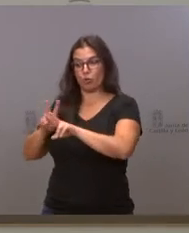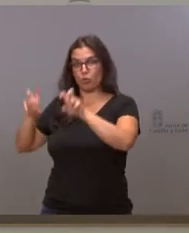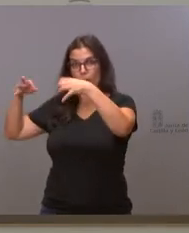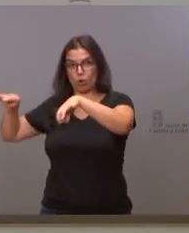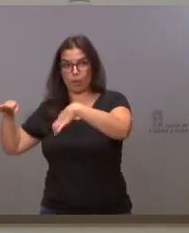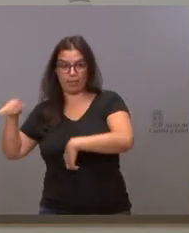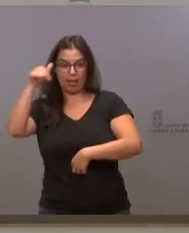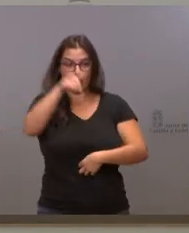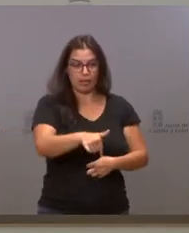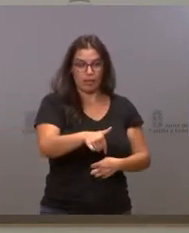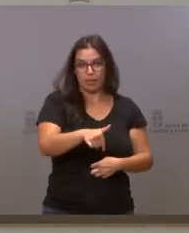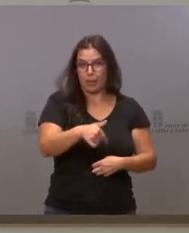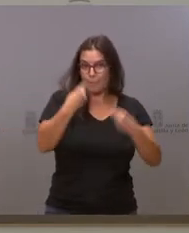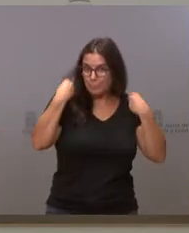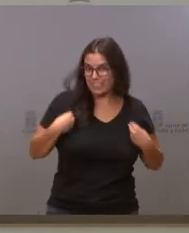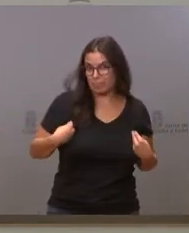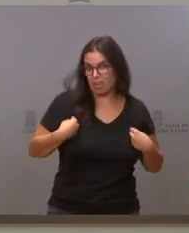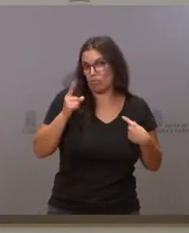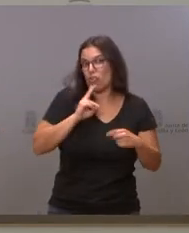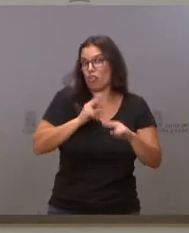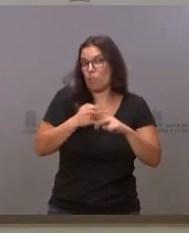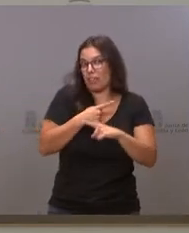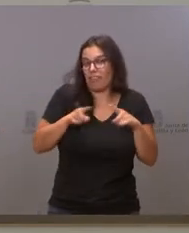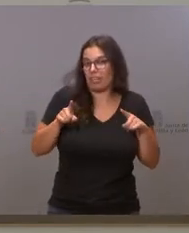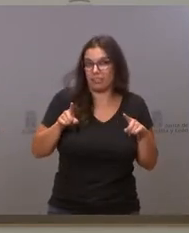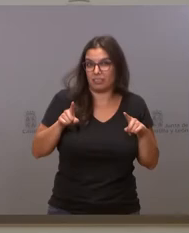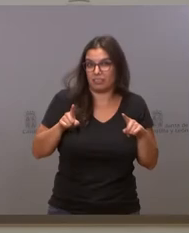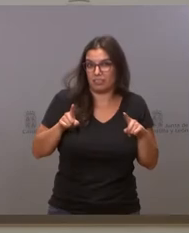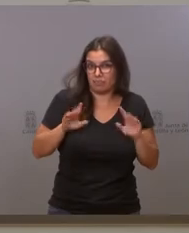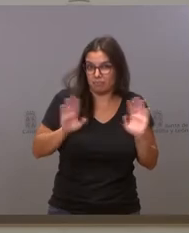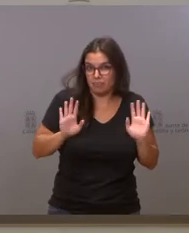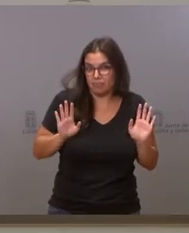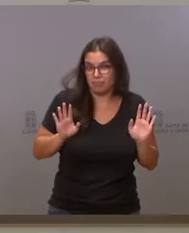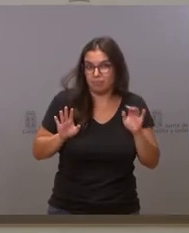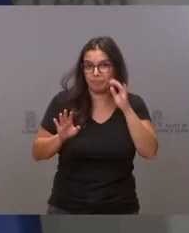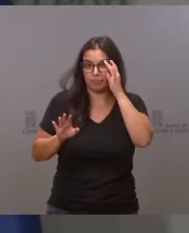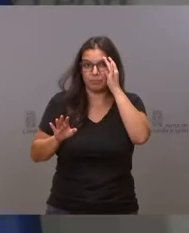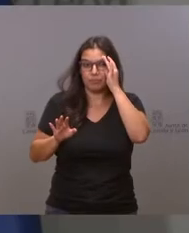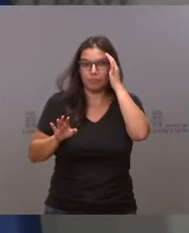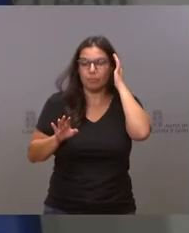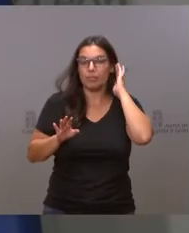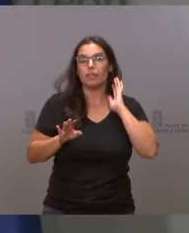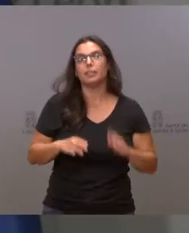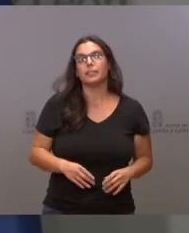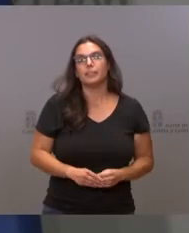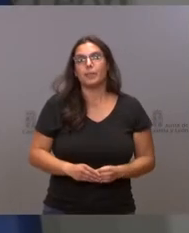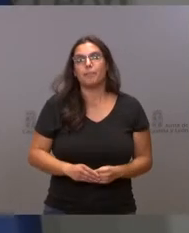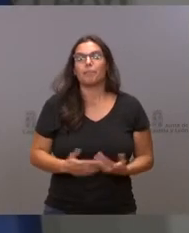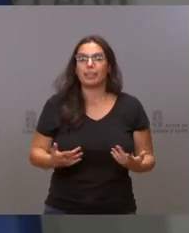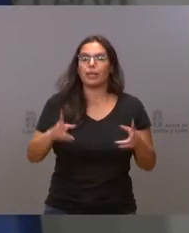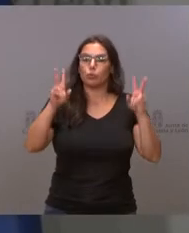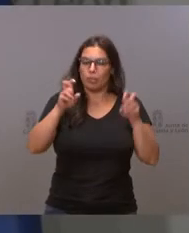son las mismas que han ustedes implantado en esta situación de riesgo. Es una cuestión de Hay una cuestión